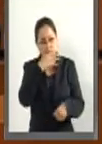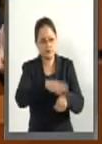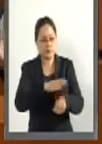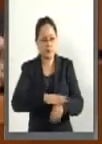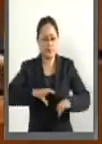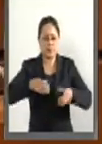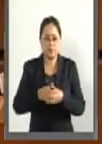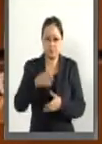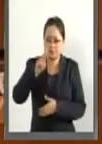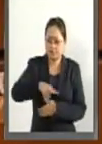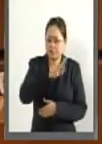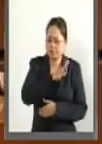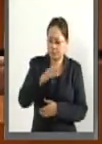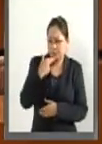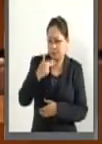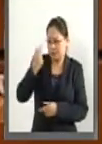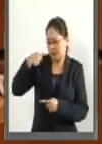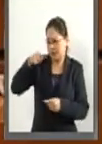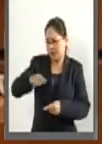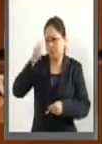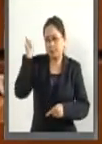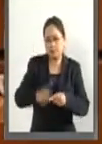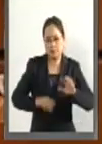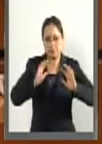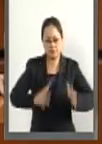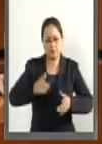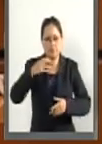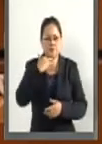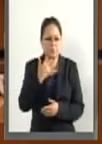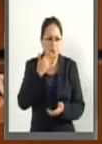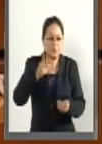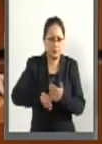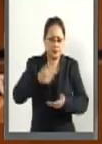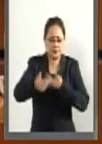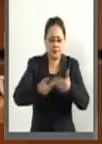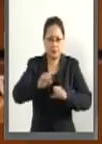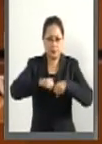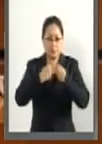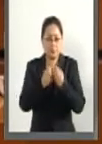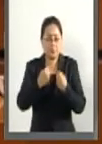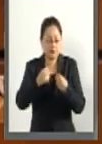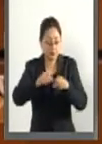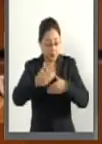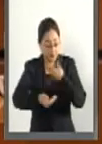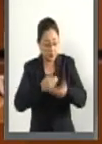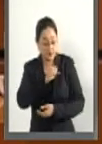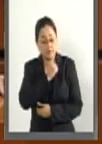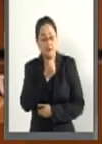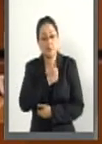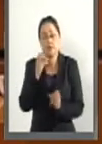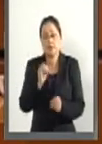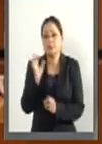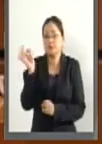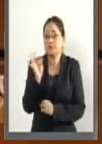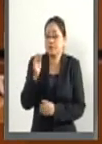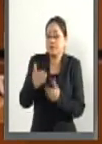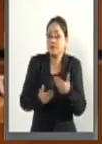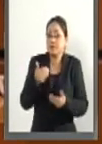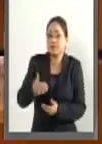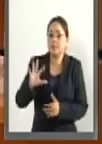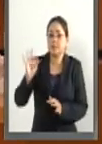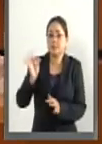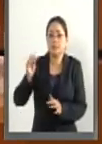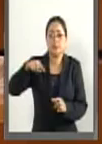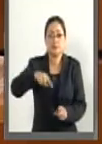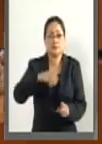ser útiles para acabar con la corrupción en los sistemas de salud o con la poca eficiencia, que en el caso de salud,